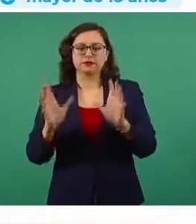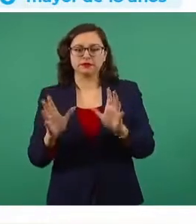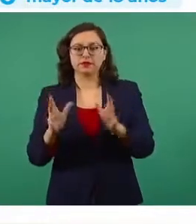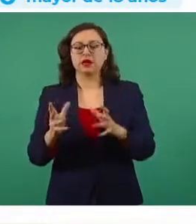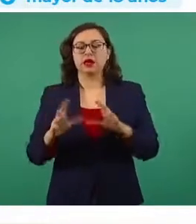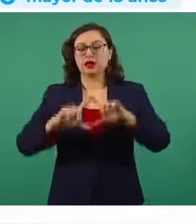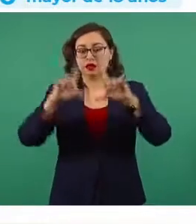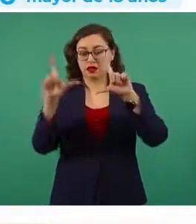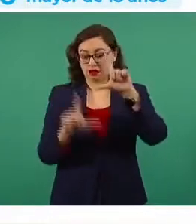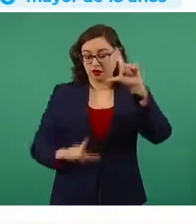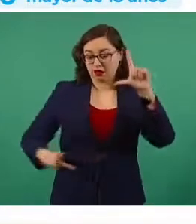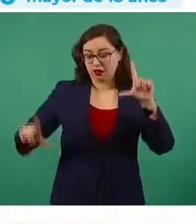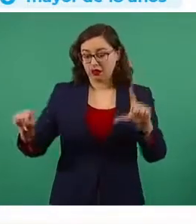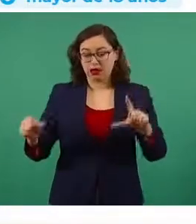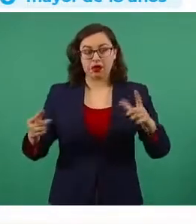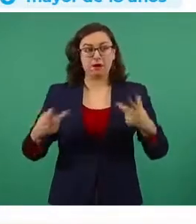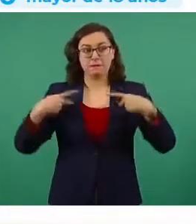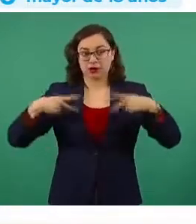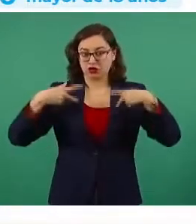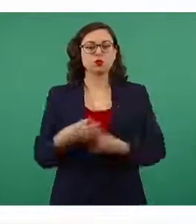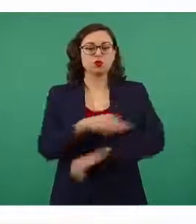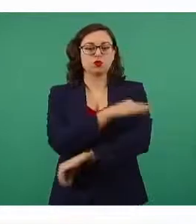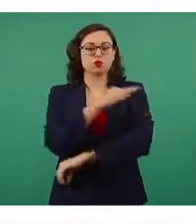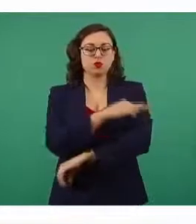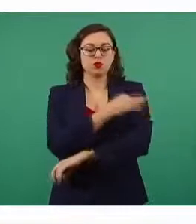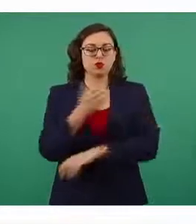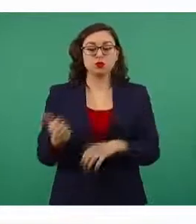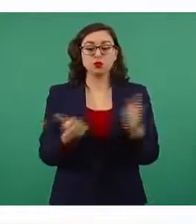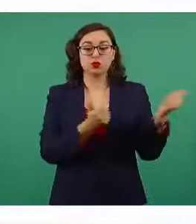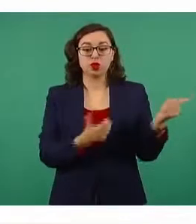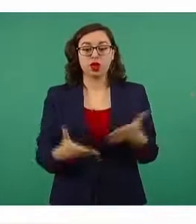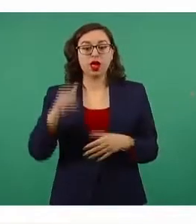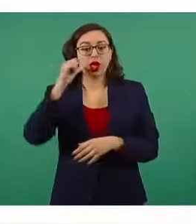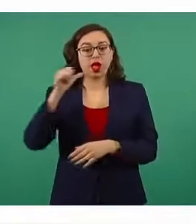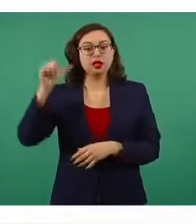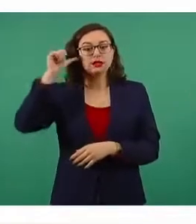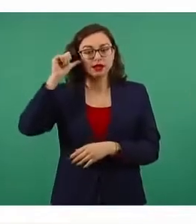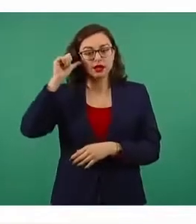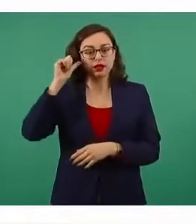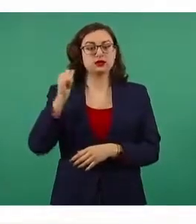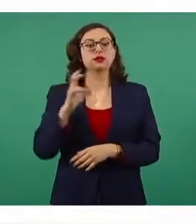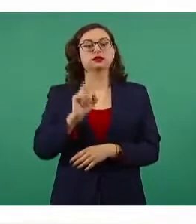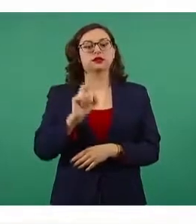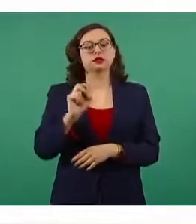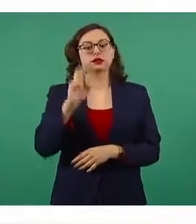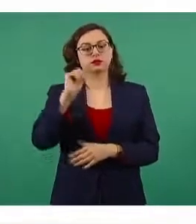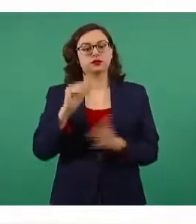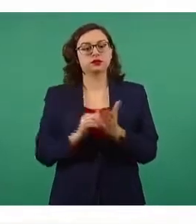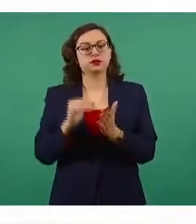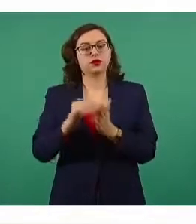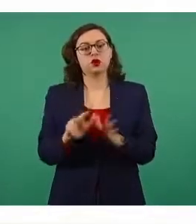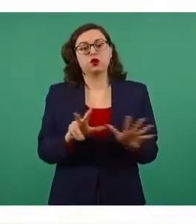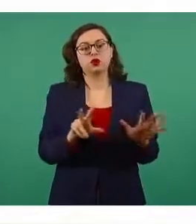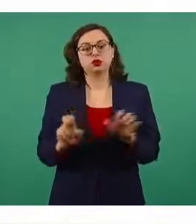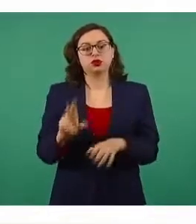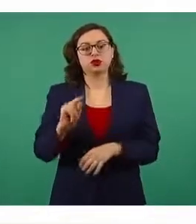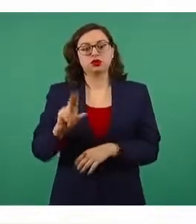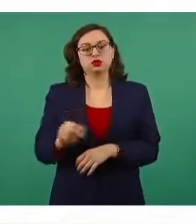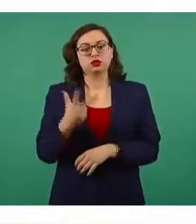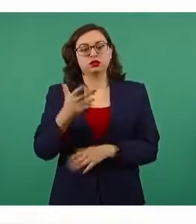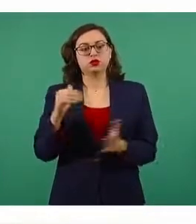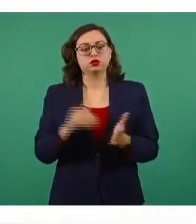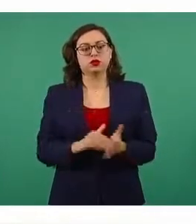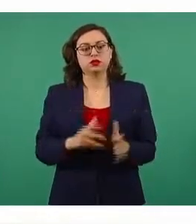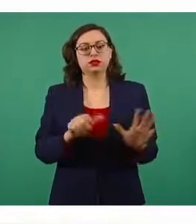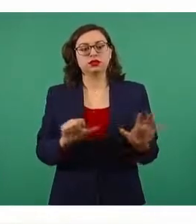por ciento, la cuarta parte de la población adulta. Hasta ayer teníamos 39 millones 888 mil